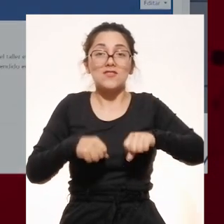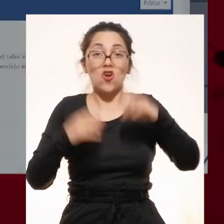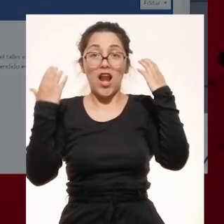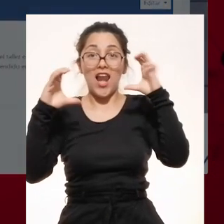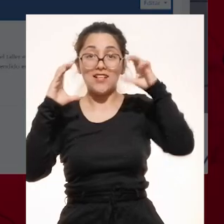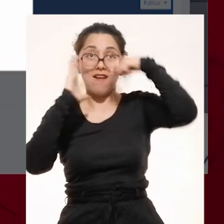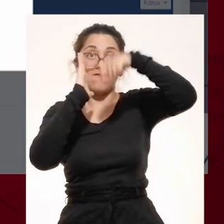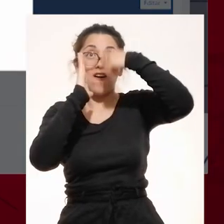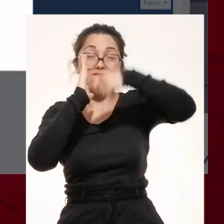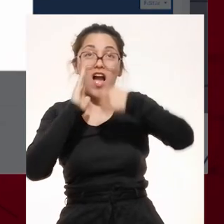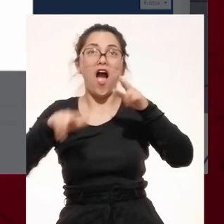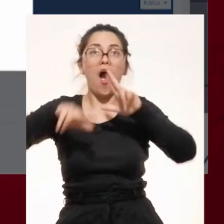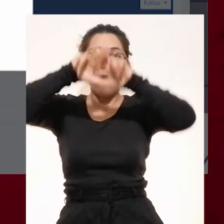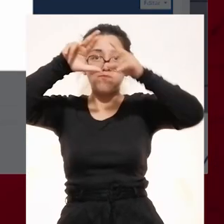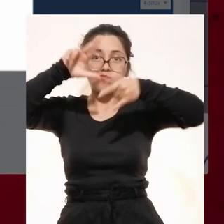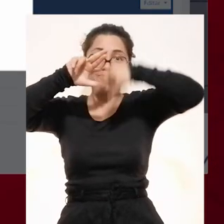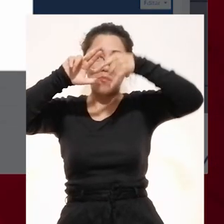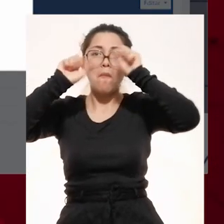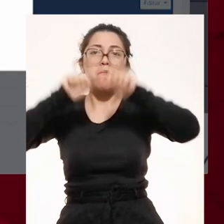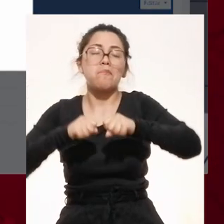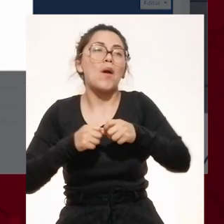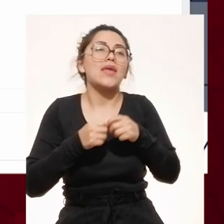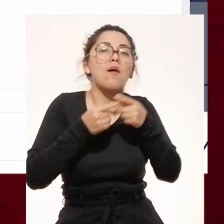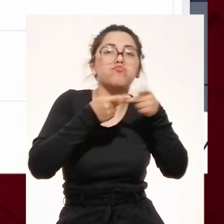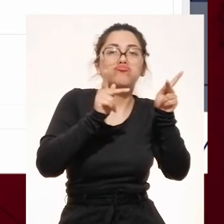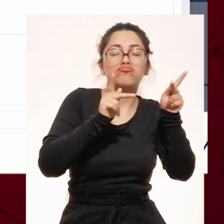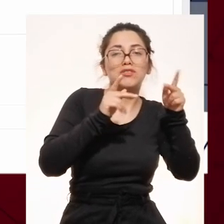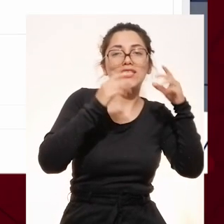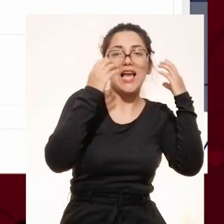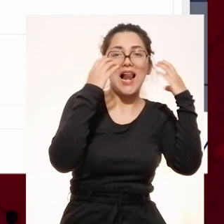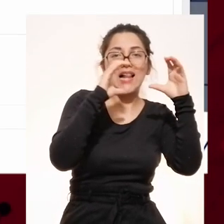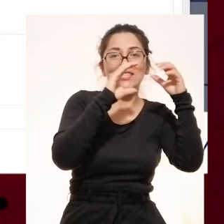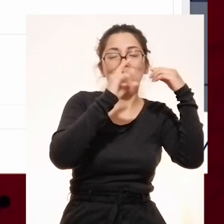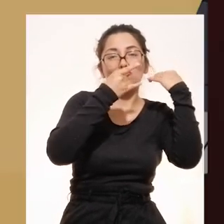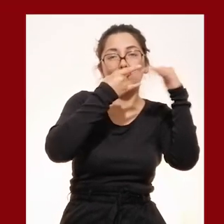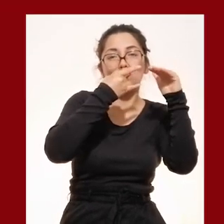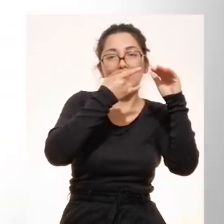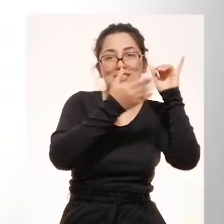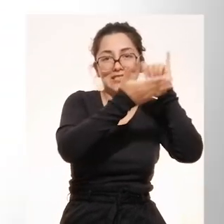a disposición de los estudiantes las grabaciones de la sala guardadas en Google Drive.